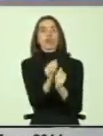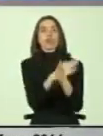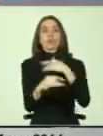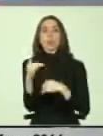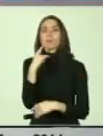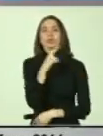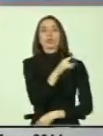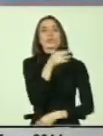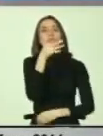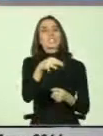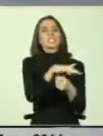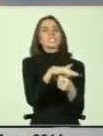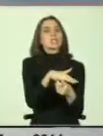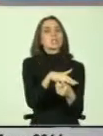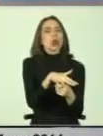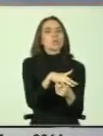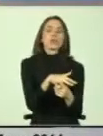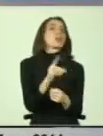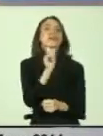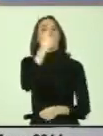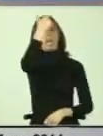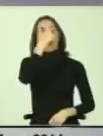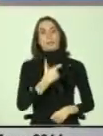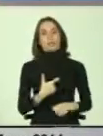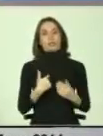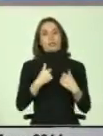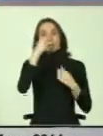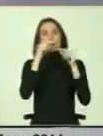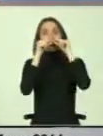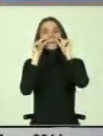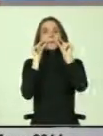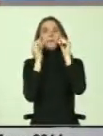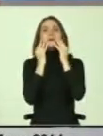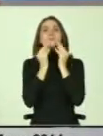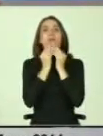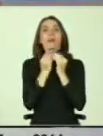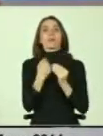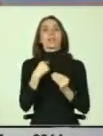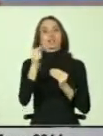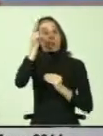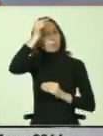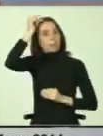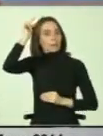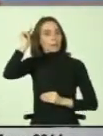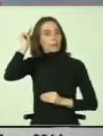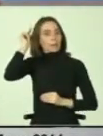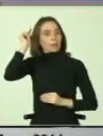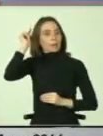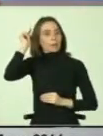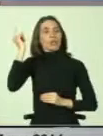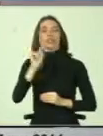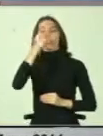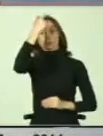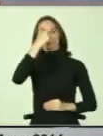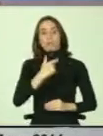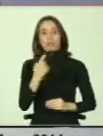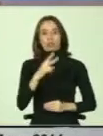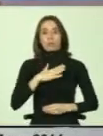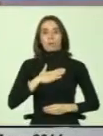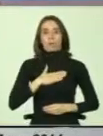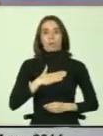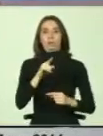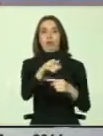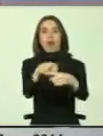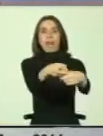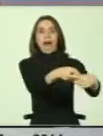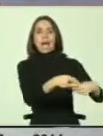Porque yo considero que no está en la persona, no una persona con bigote y barba, no es una persona con el pelo corto, no es una condición propia, es la